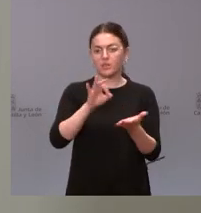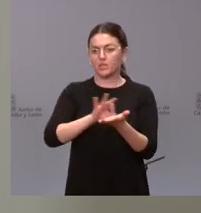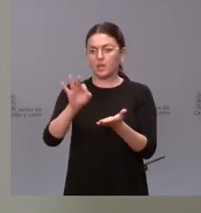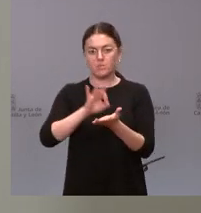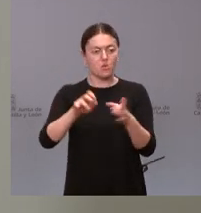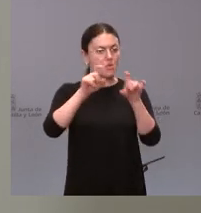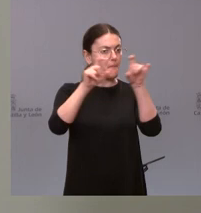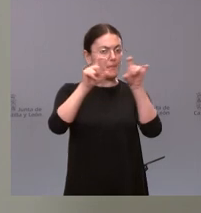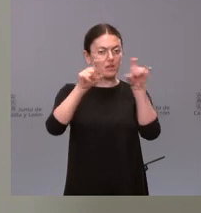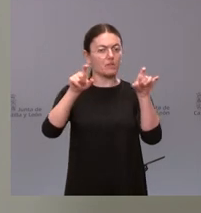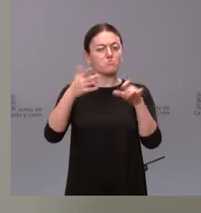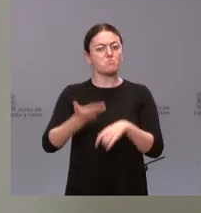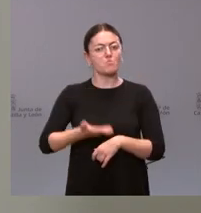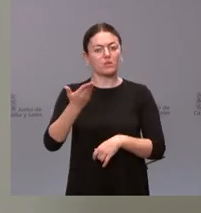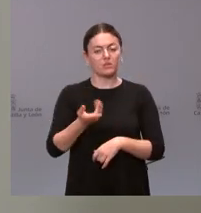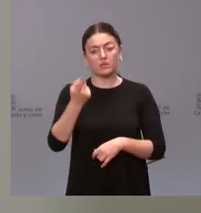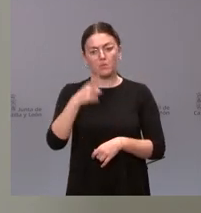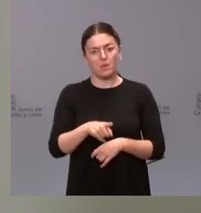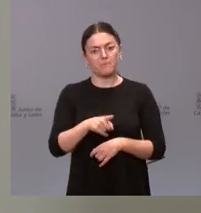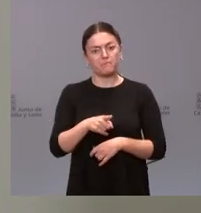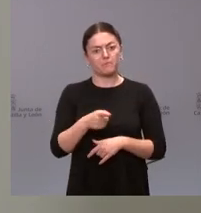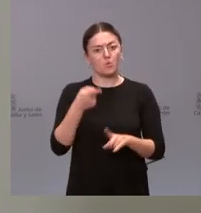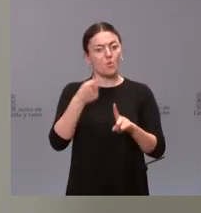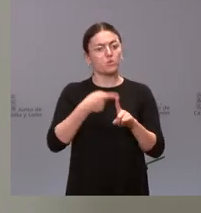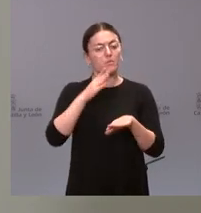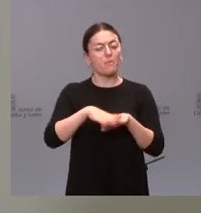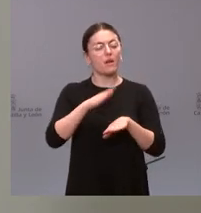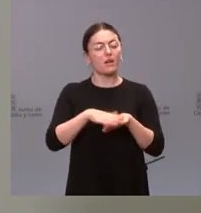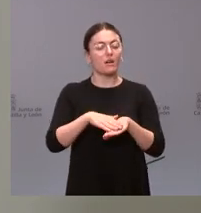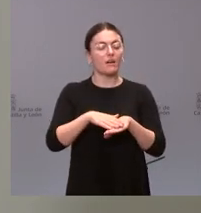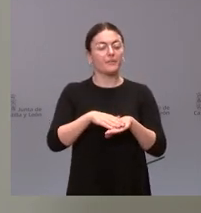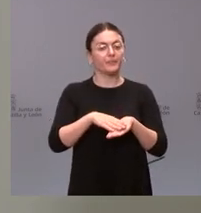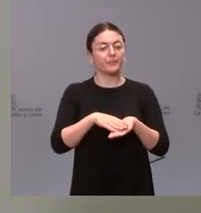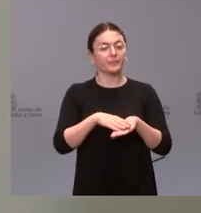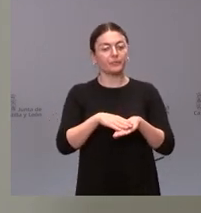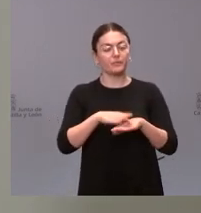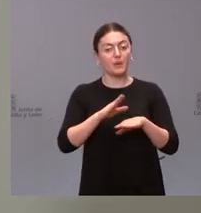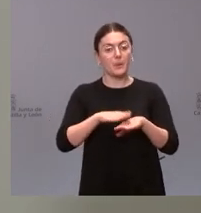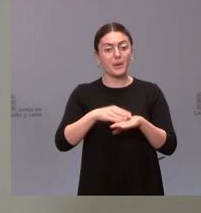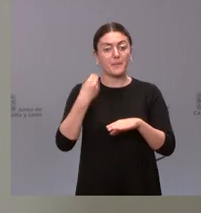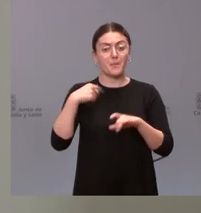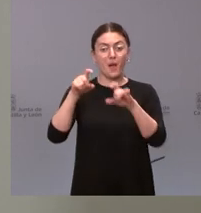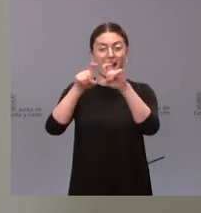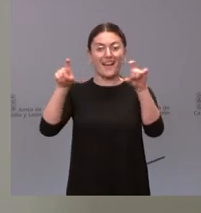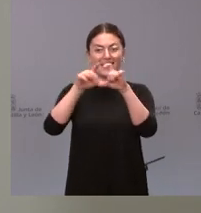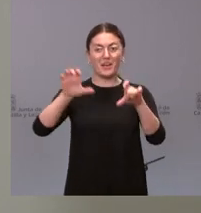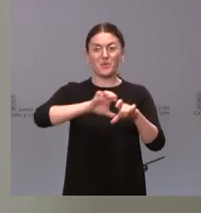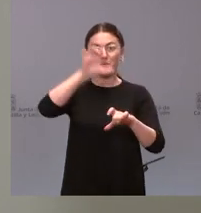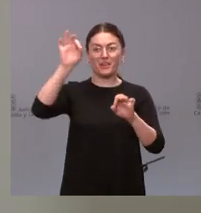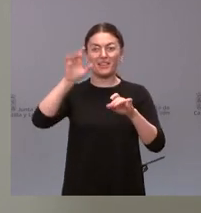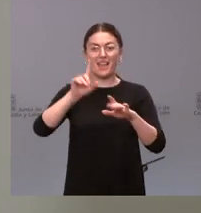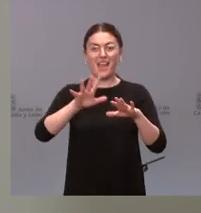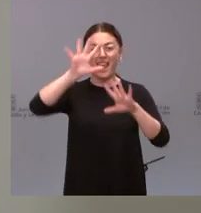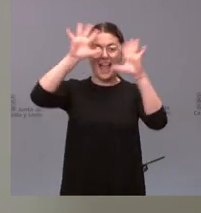empresas que es relevante y que ha servido para que obtengamos por parte de la Agencia Europea del Espacio este hub